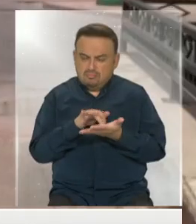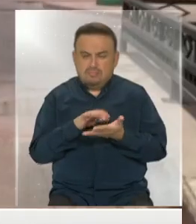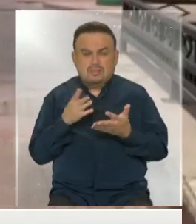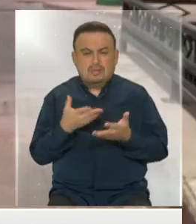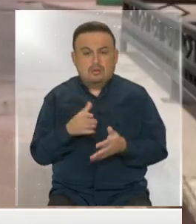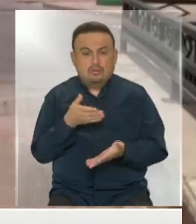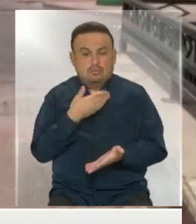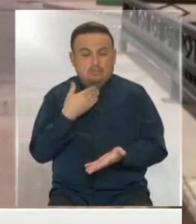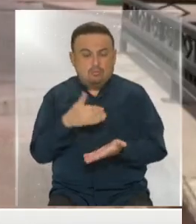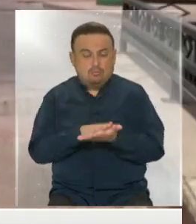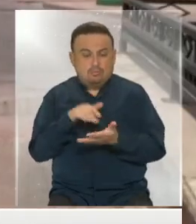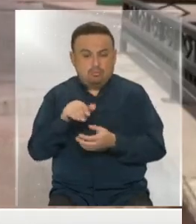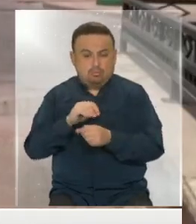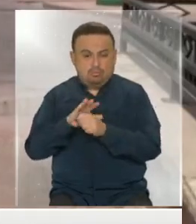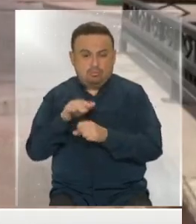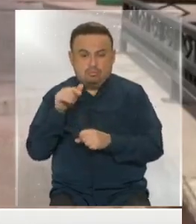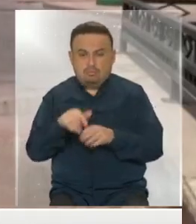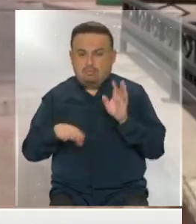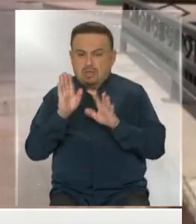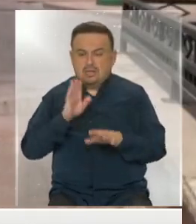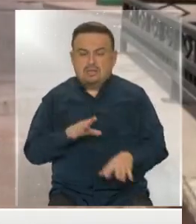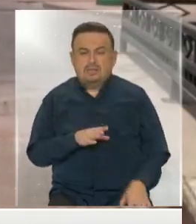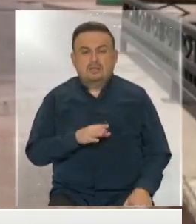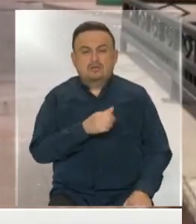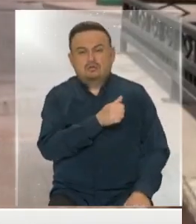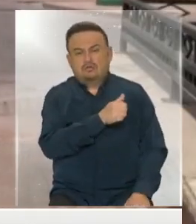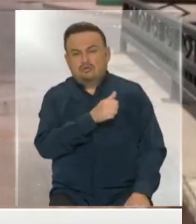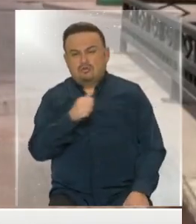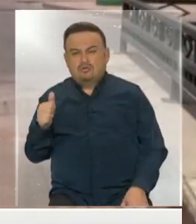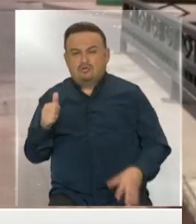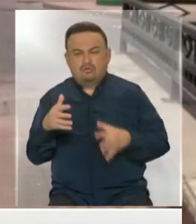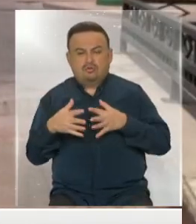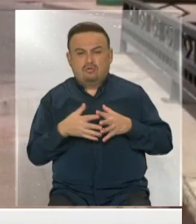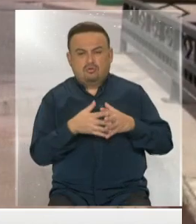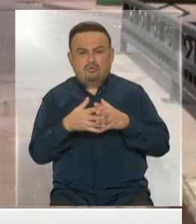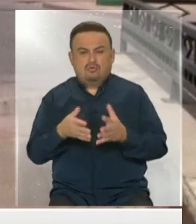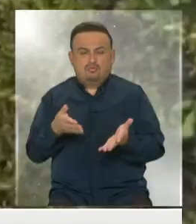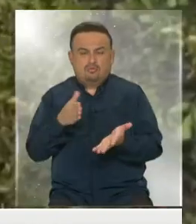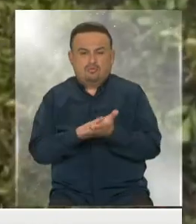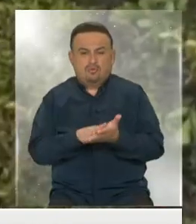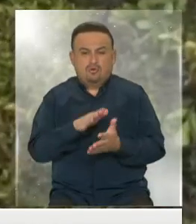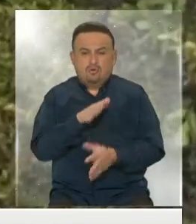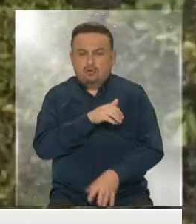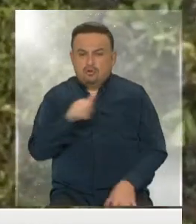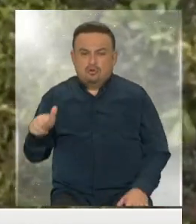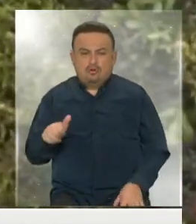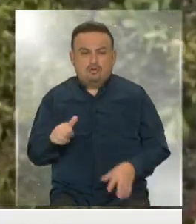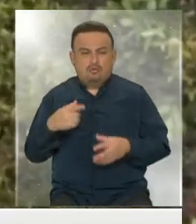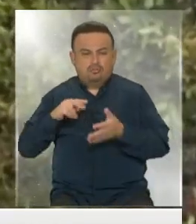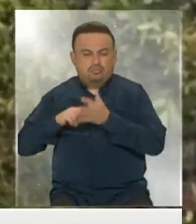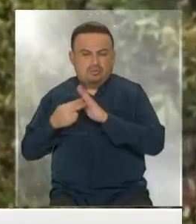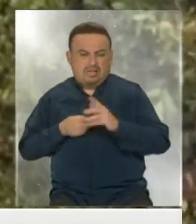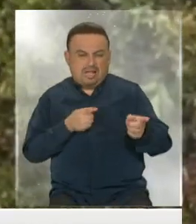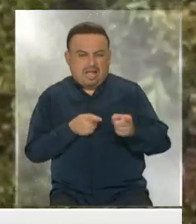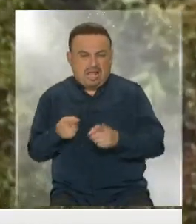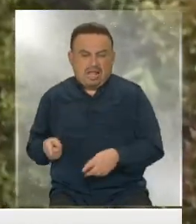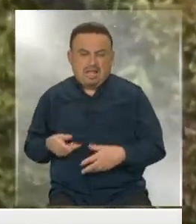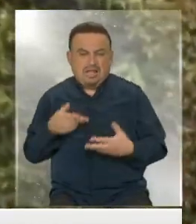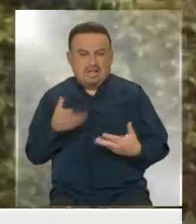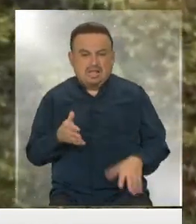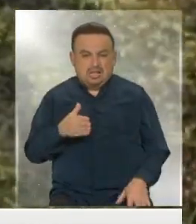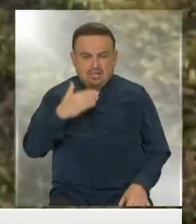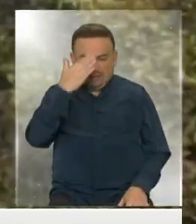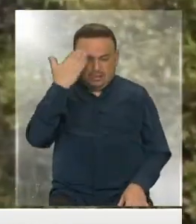muertos por coronavirus son más que todos los estadounidenses muertos en todos los conflictos en los que ha estado